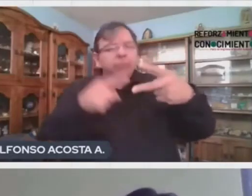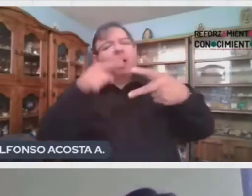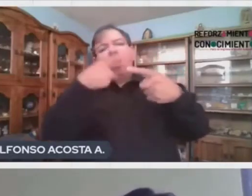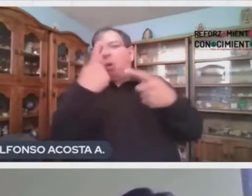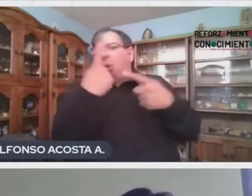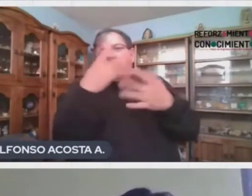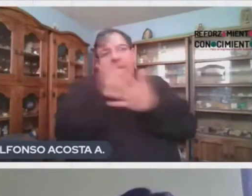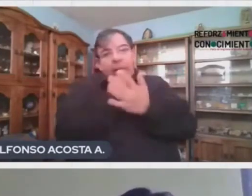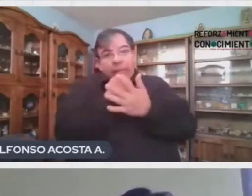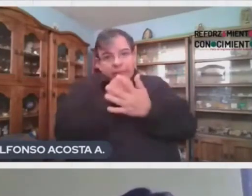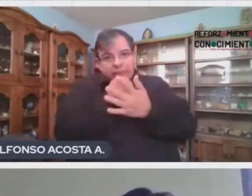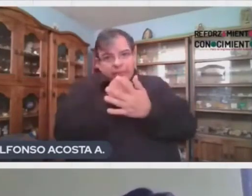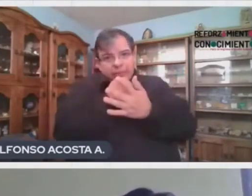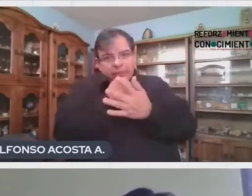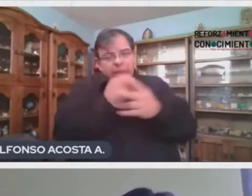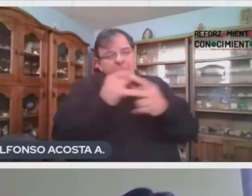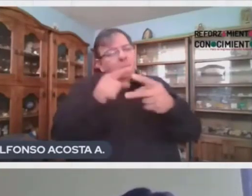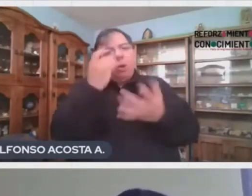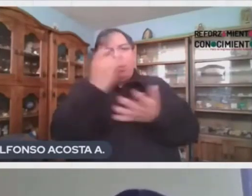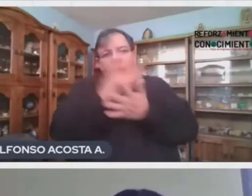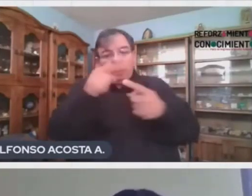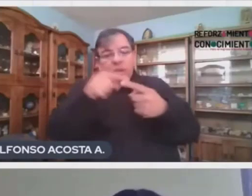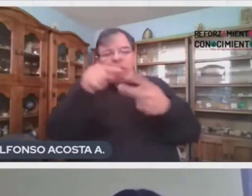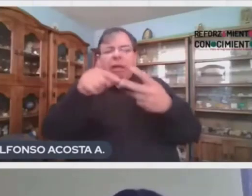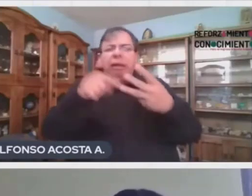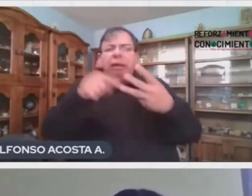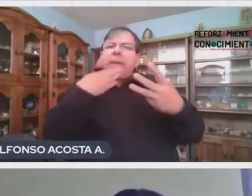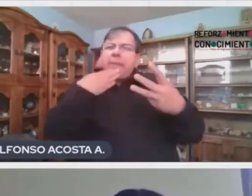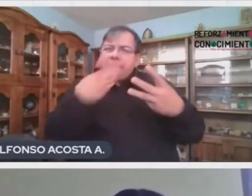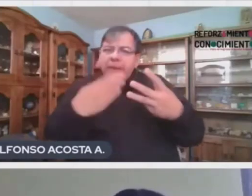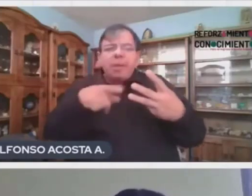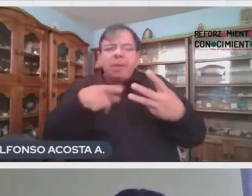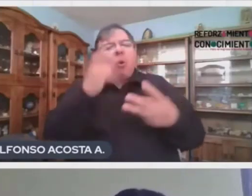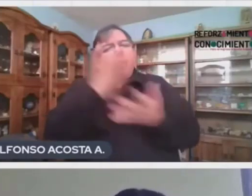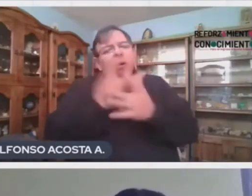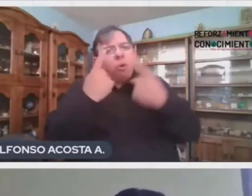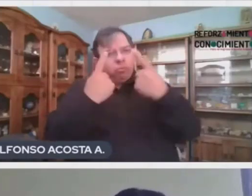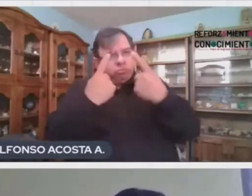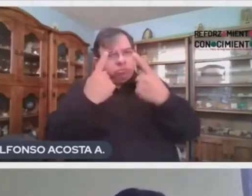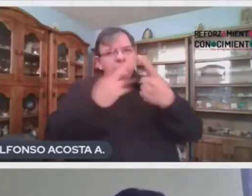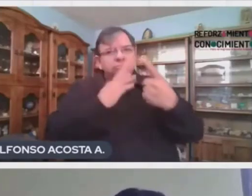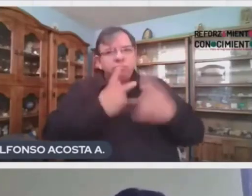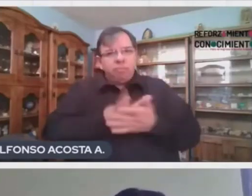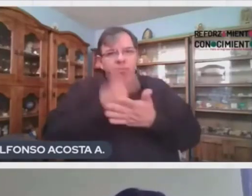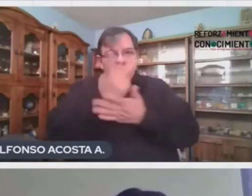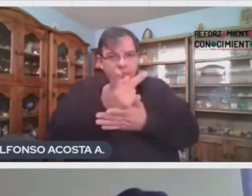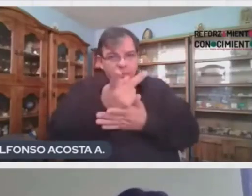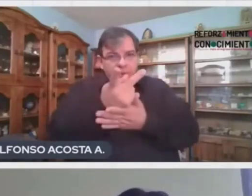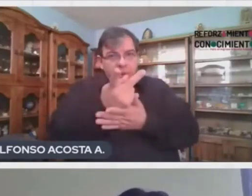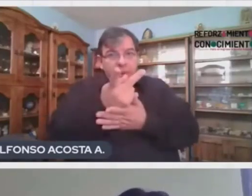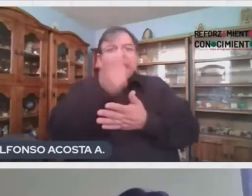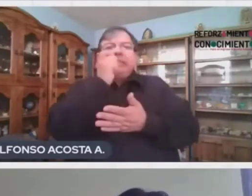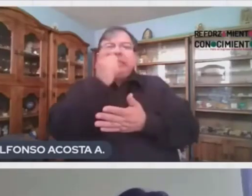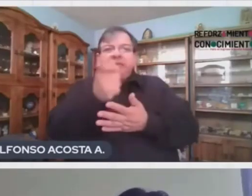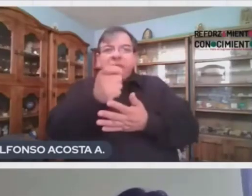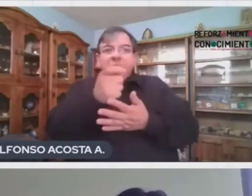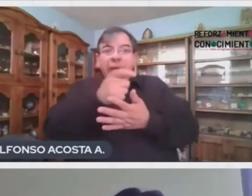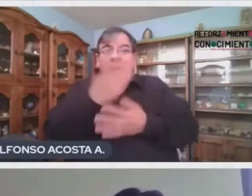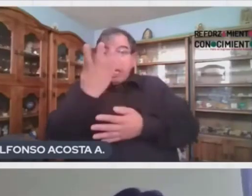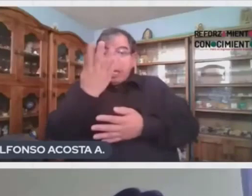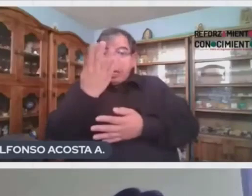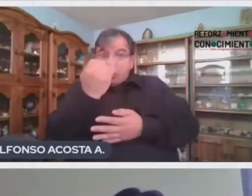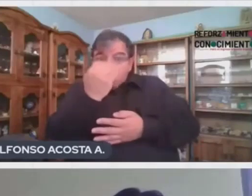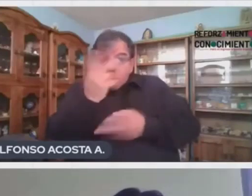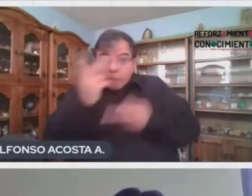correctamente en dos preguntas, solo podrás recibir un premio. Esto significa que tendremos nueve ganadores distintos por